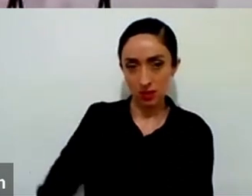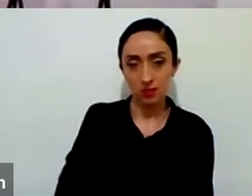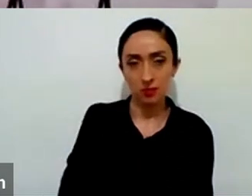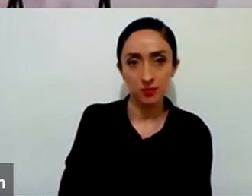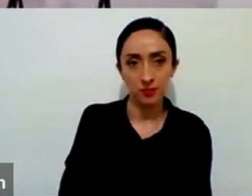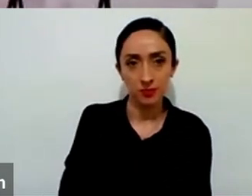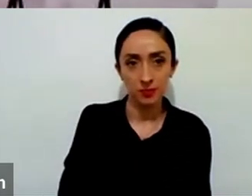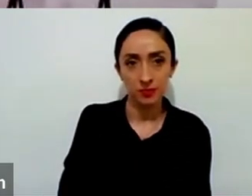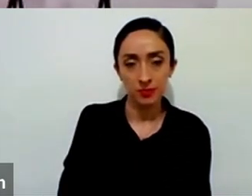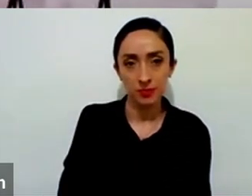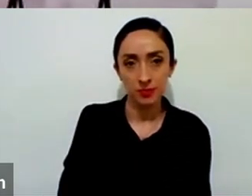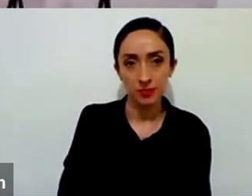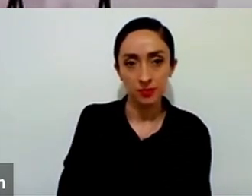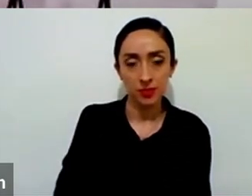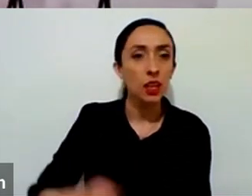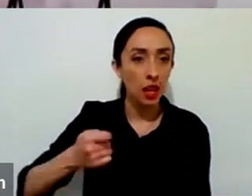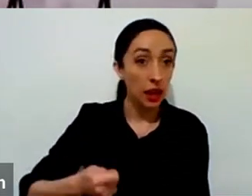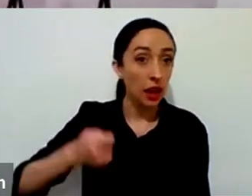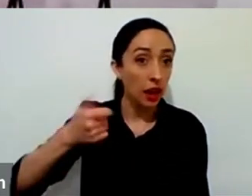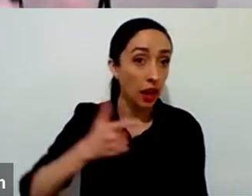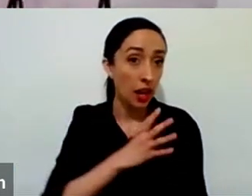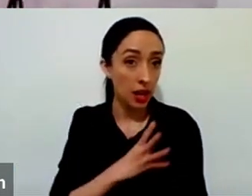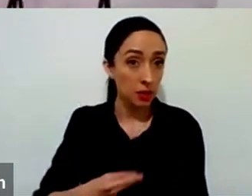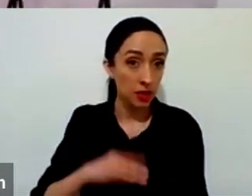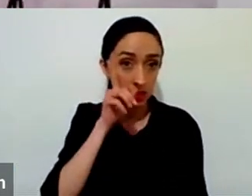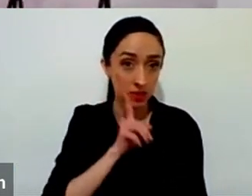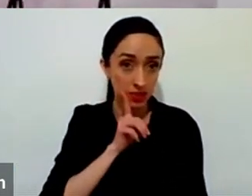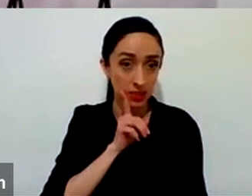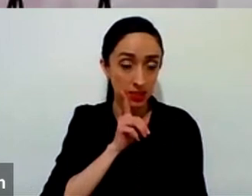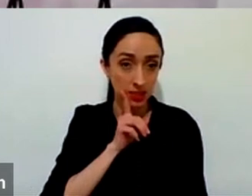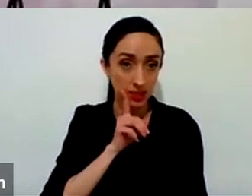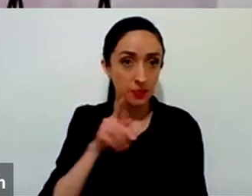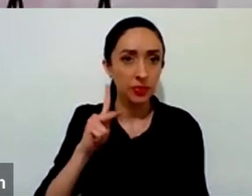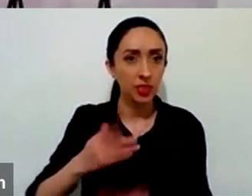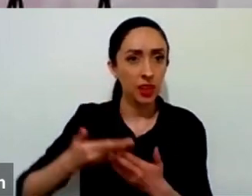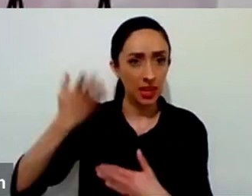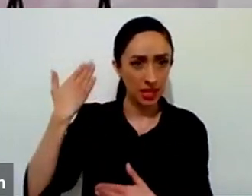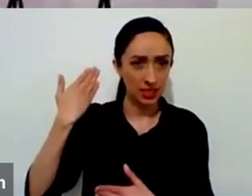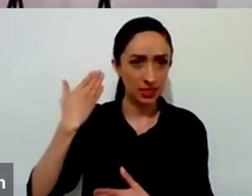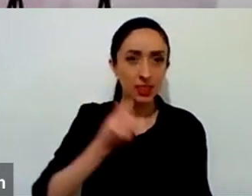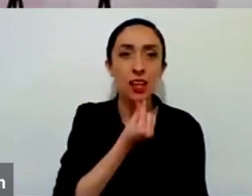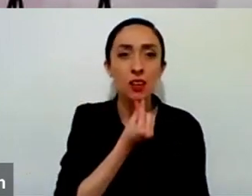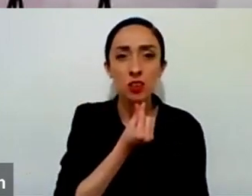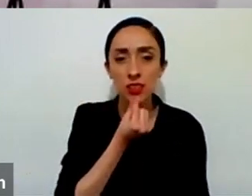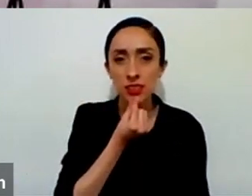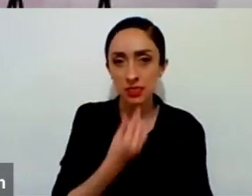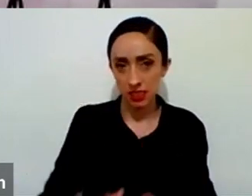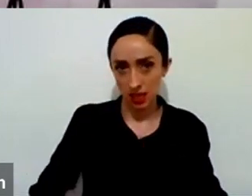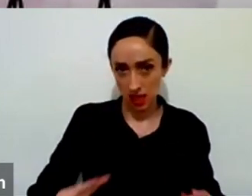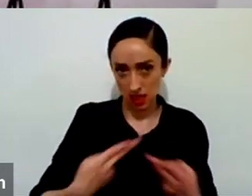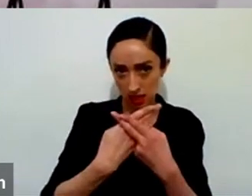porque dice que cuando nació tuvieron muchas complicaciones y los gastos del hospital fueron